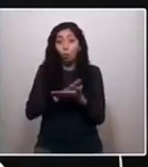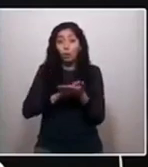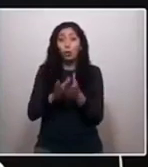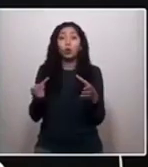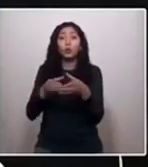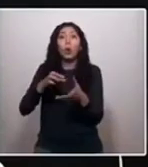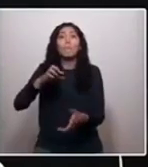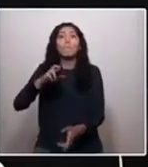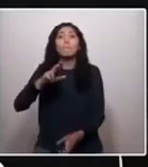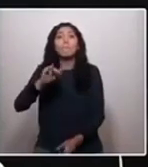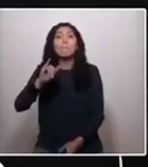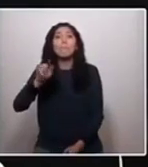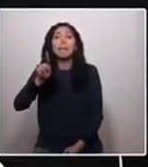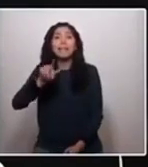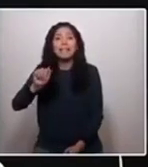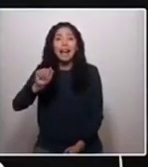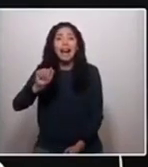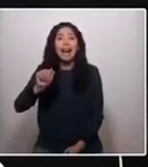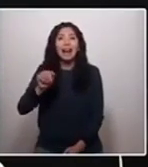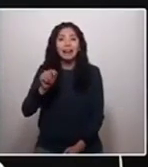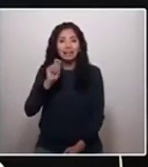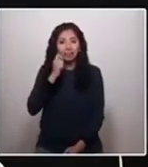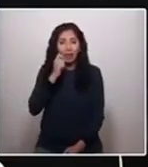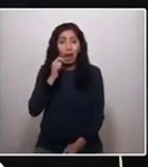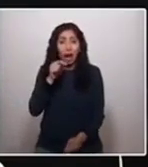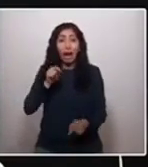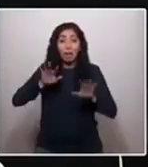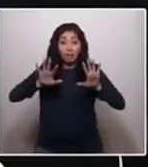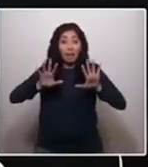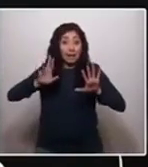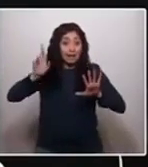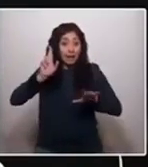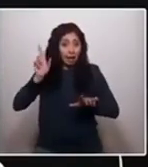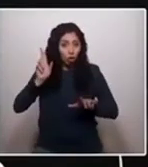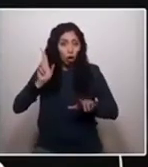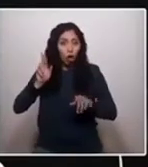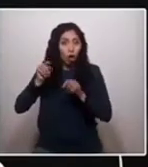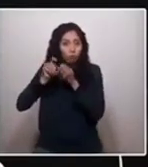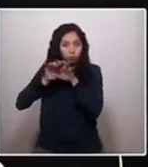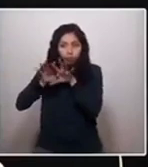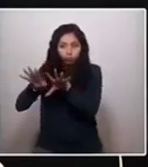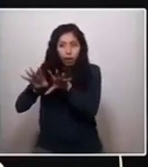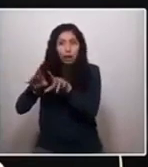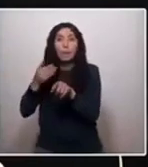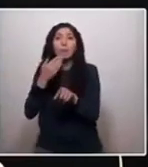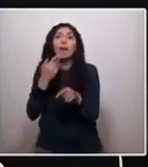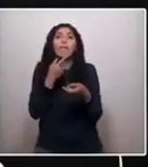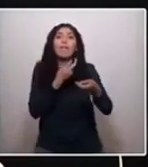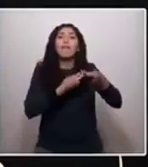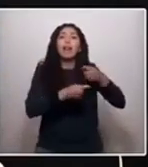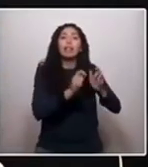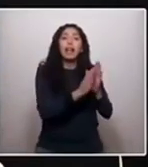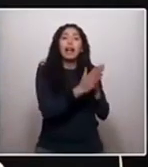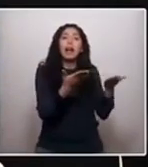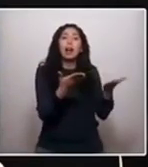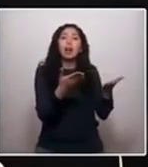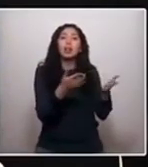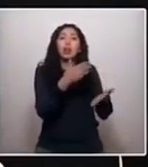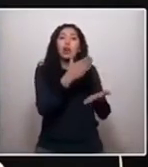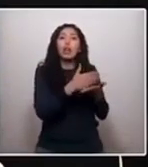Prisa, que por un lado produce verdad informativa a través de esas 10 radios y por otro nos vende los textos escolares con la editorial Santillana